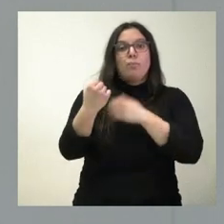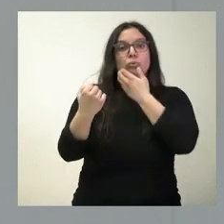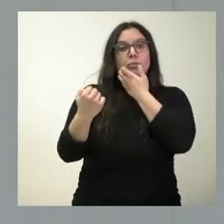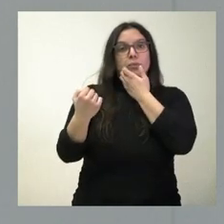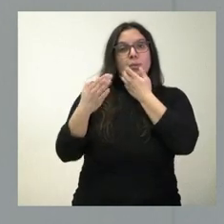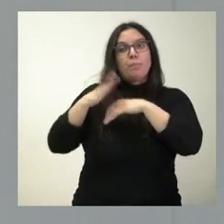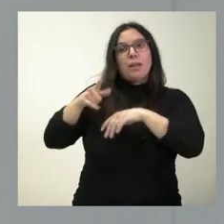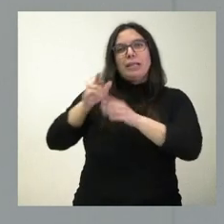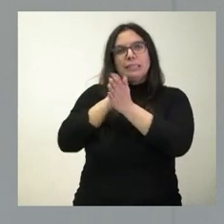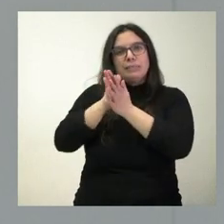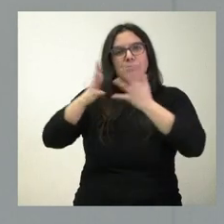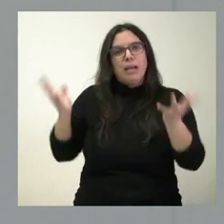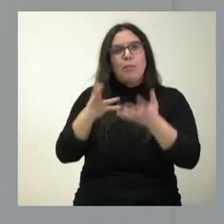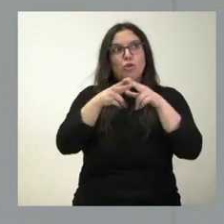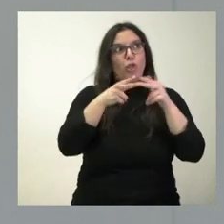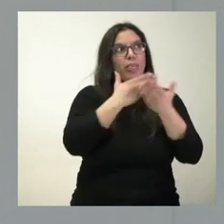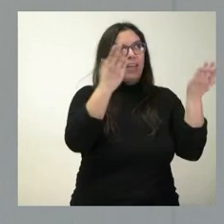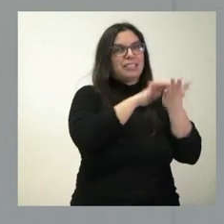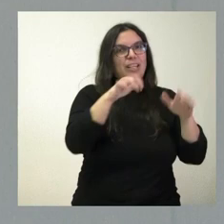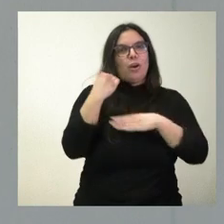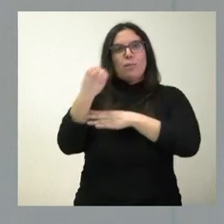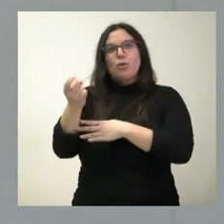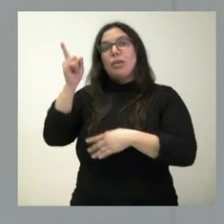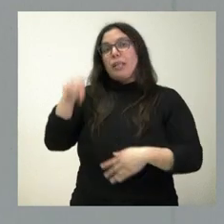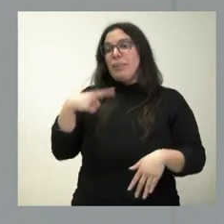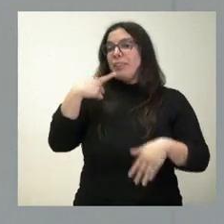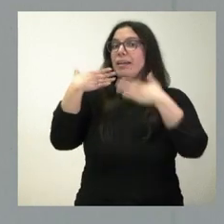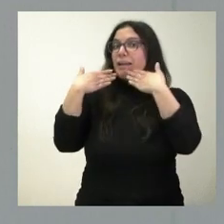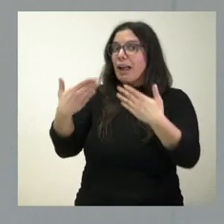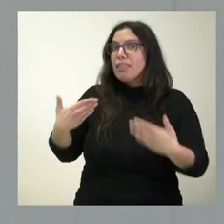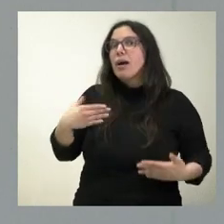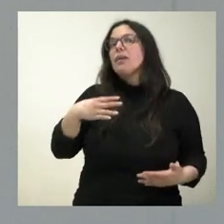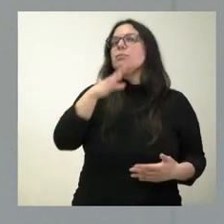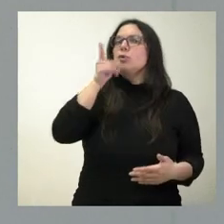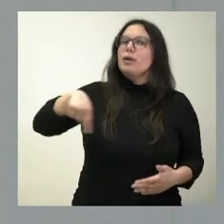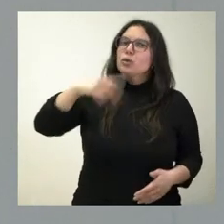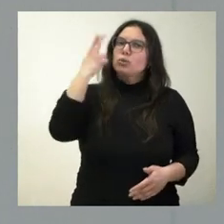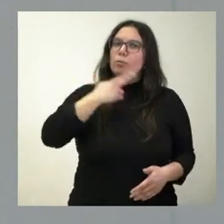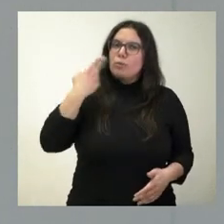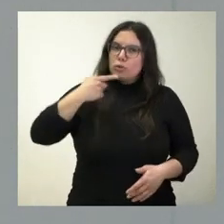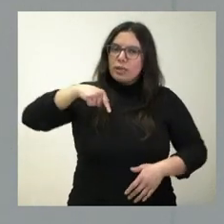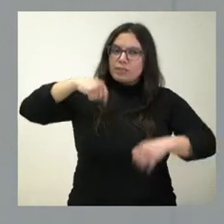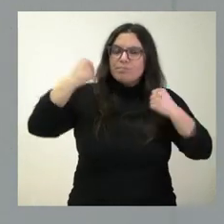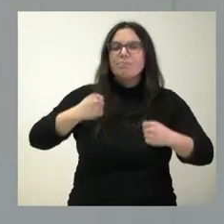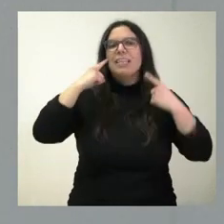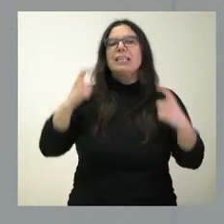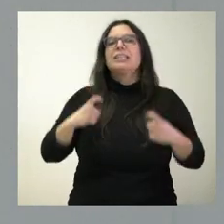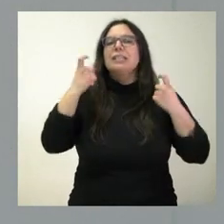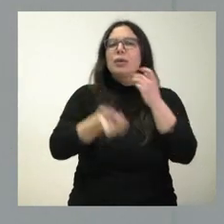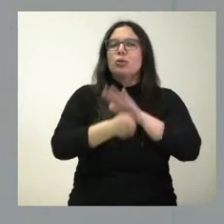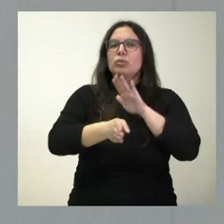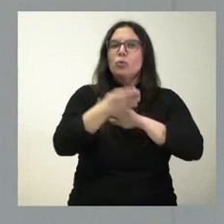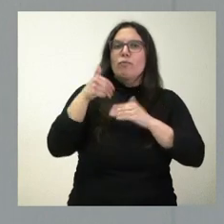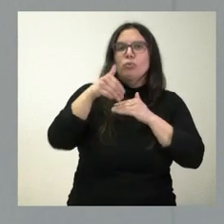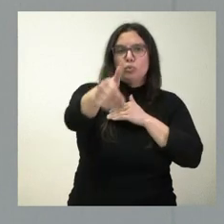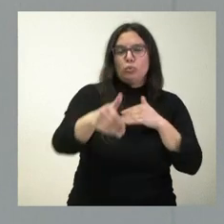todo el ánimo del conjunto de la sociedad de Castilla y León y también agradecerles que reafirmen ese compromiso de intentar dar continuidad al